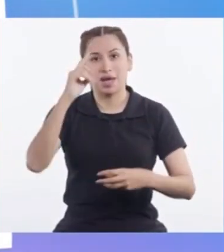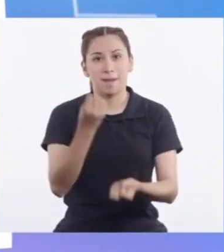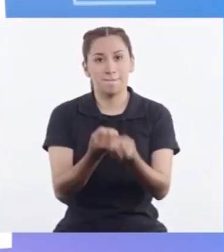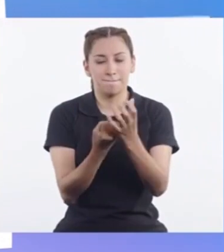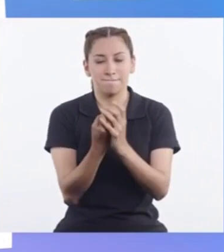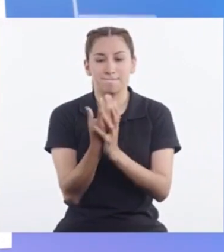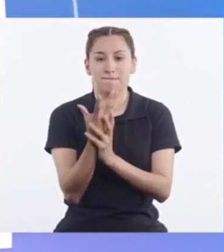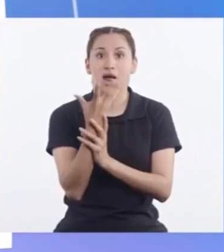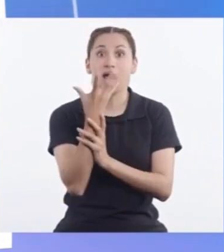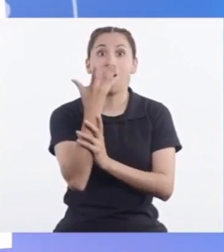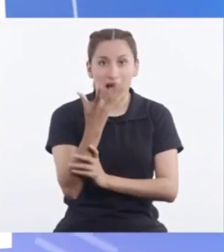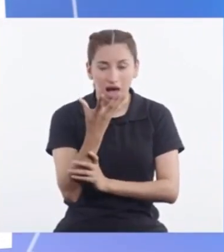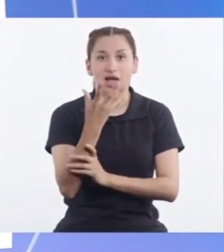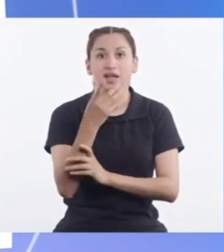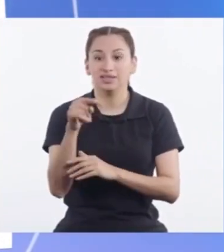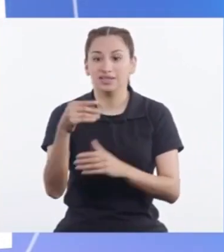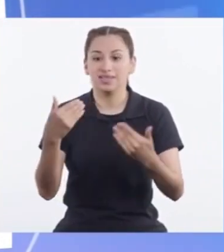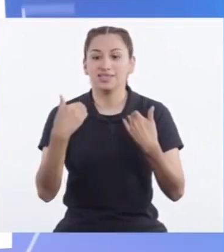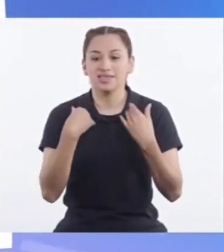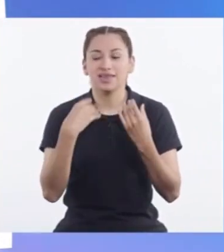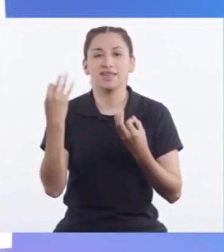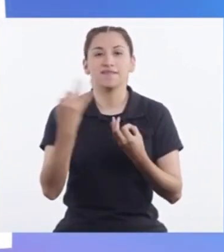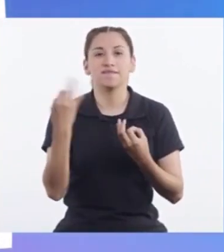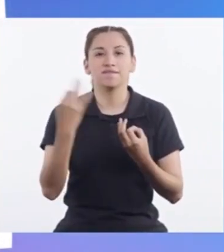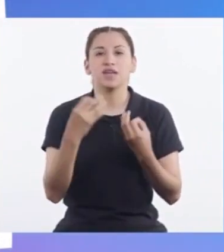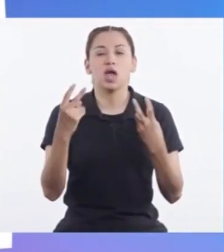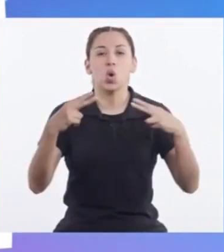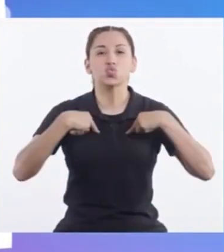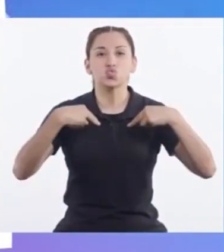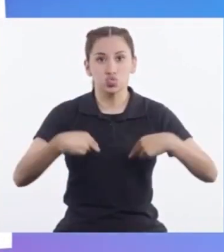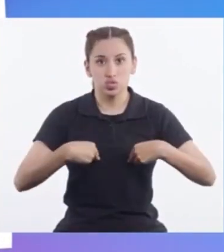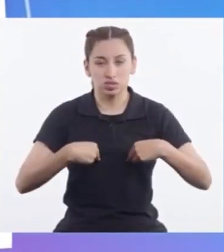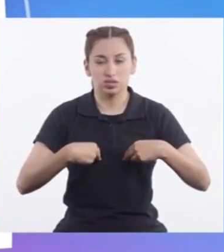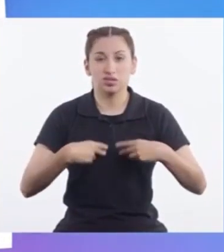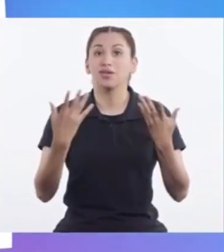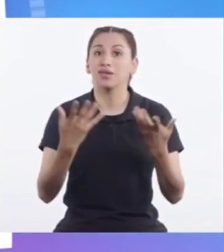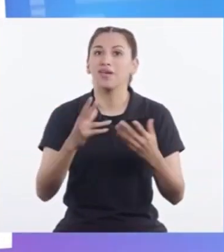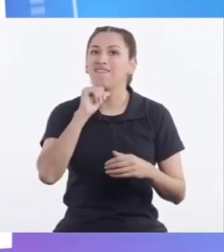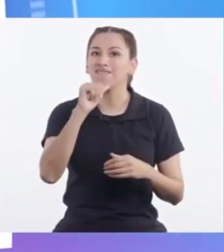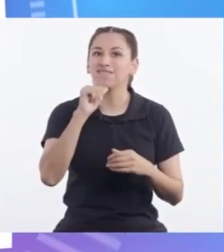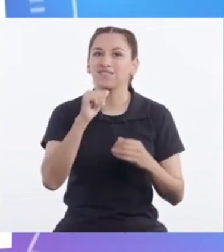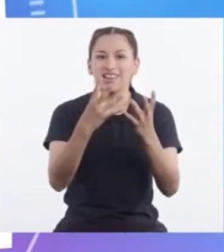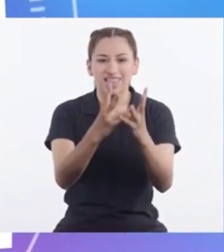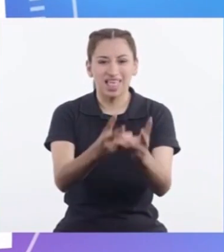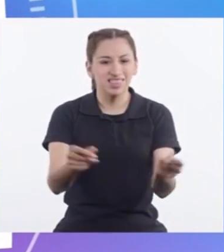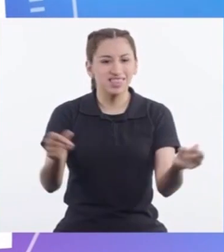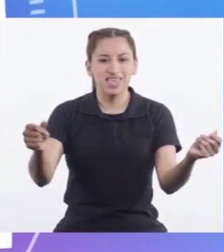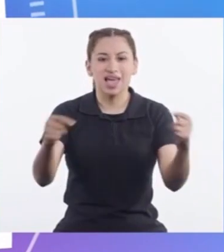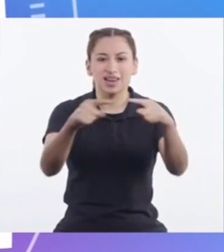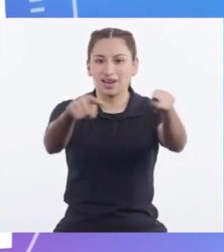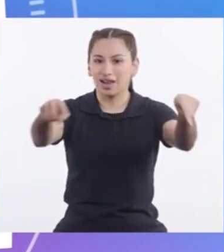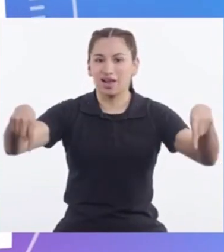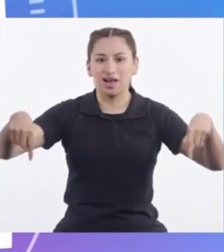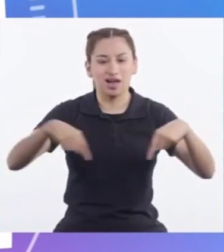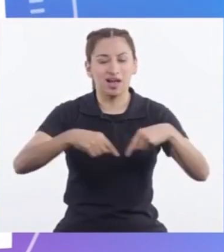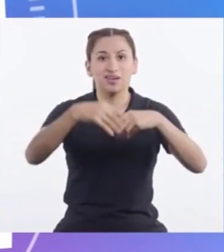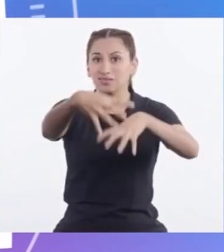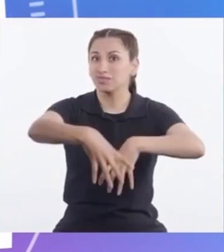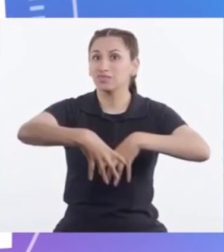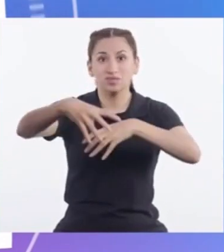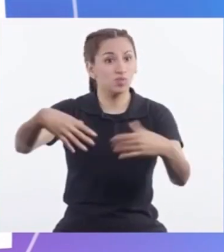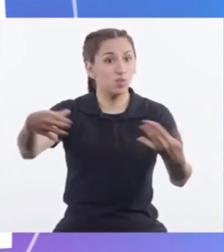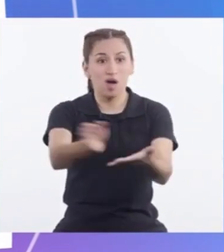Para que las plantas Crezcan con calidad Nutricional Debido a la falta De terrenos agrícolas Con buenos